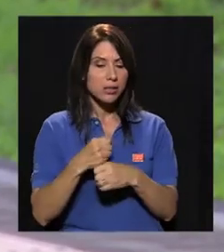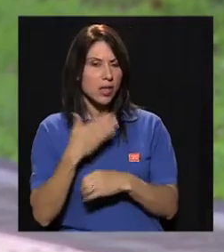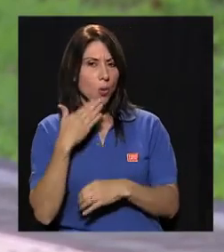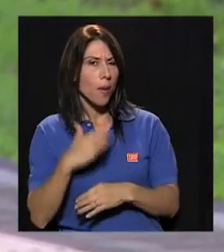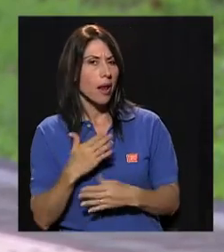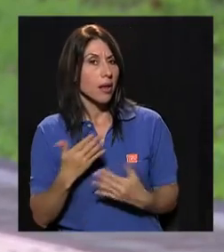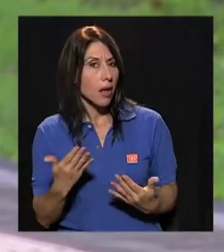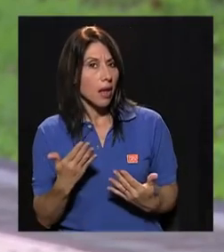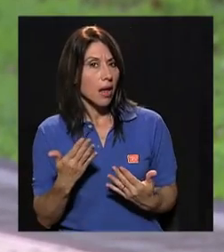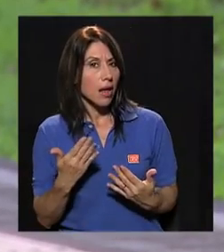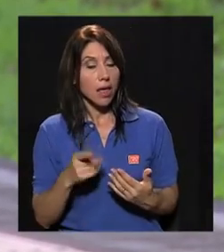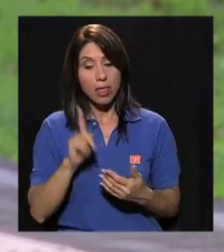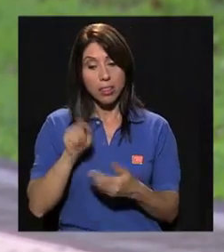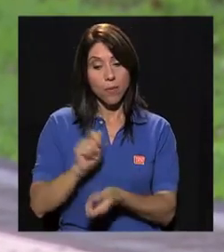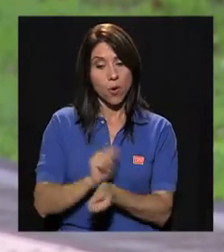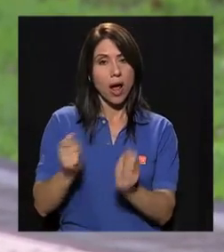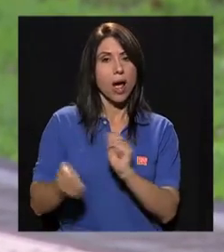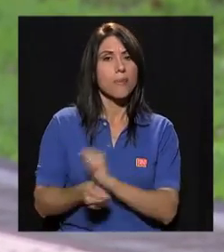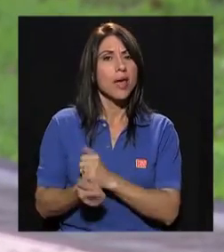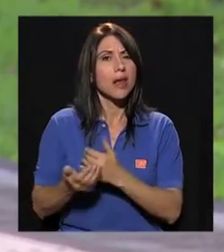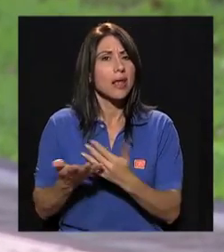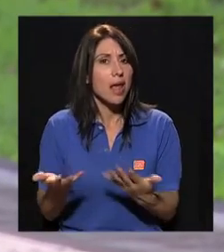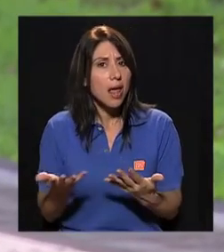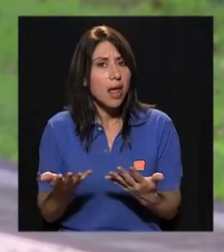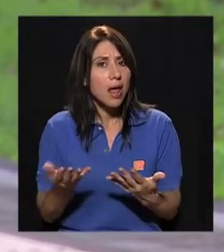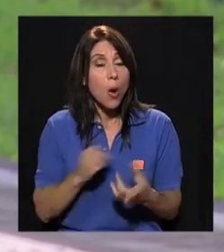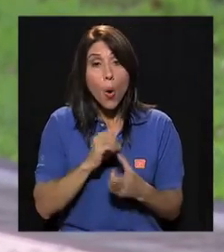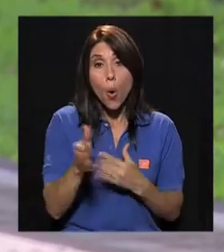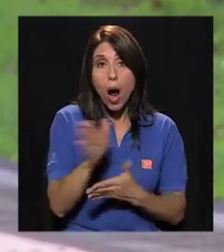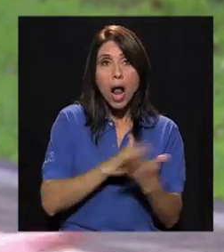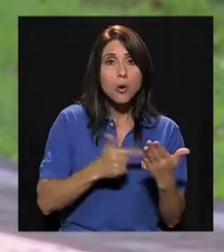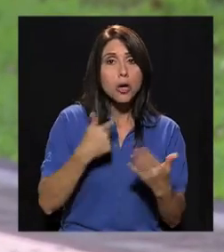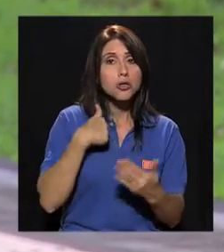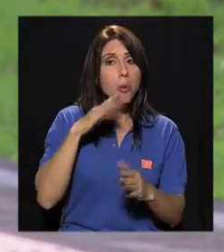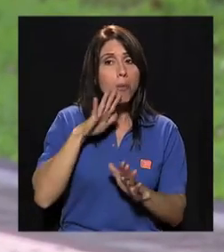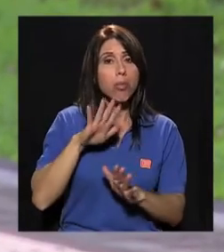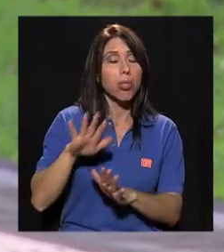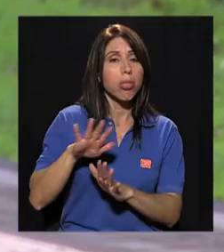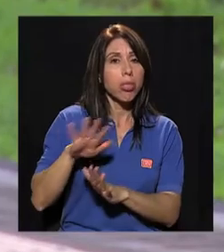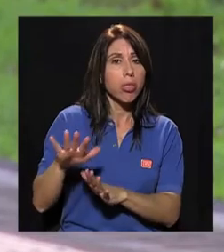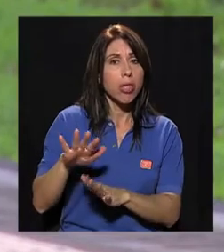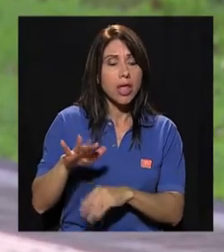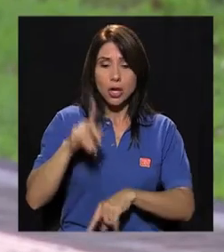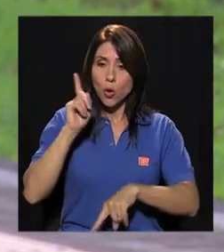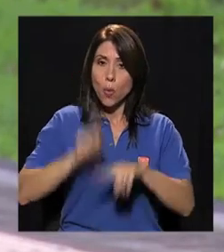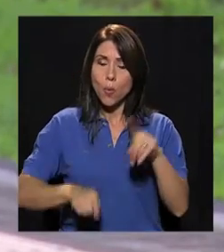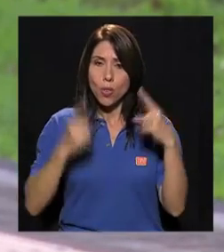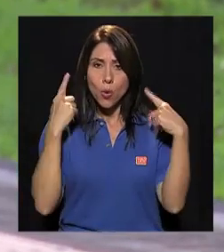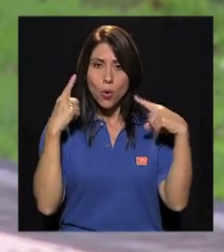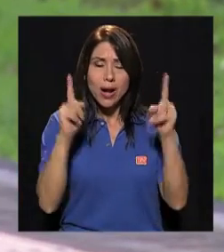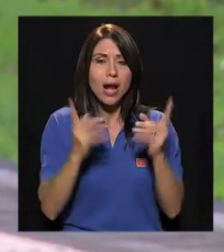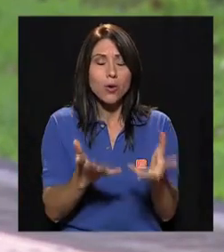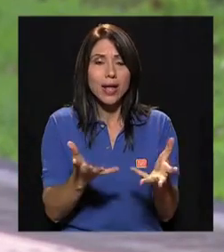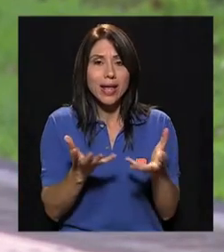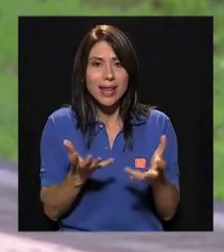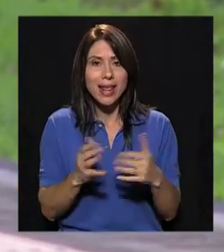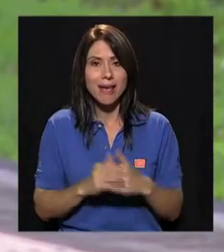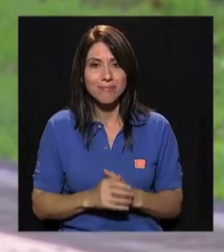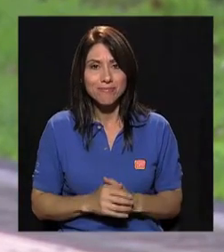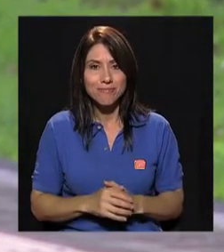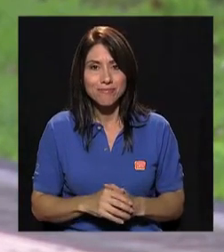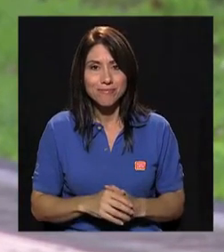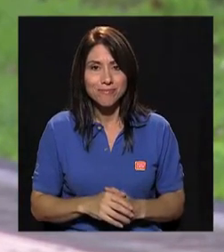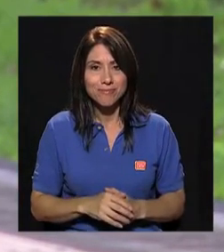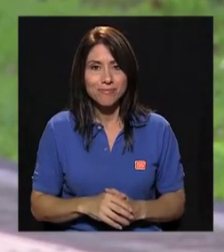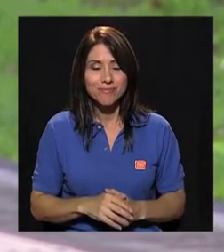estoy haciendo mal. ¿Qué es lo que tengo que cambiar? ¿Qué es lo que estoy dejando de lado y que no me permite alcanzar lo que realmente